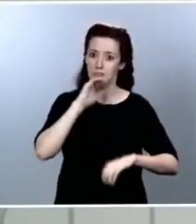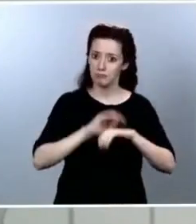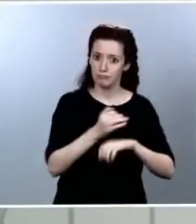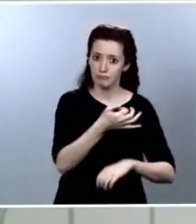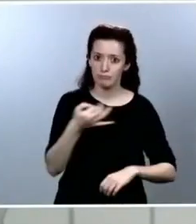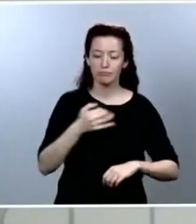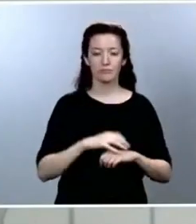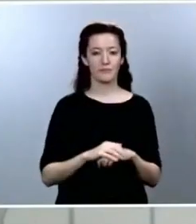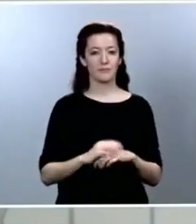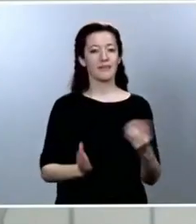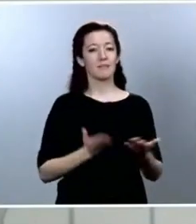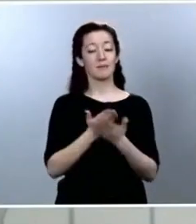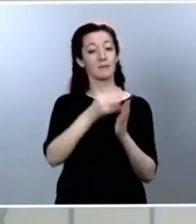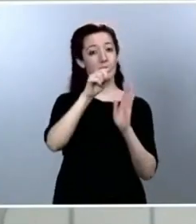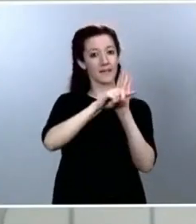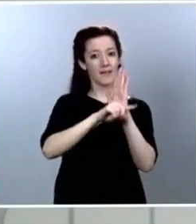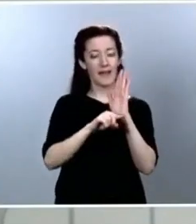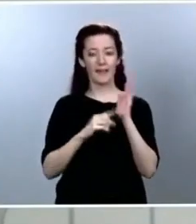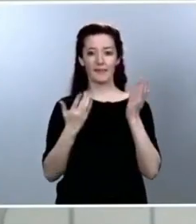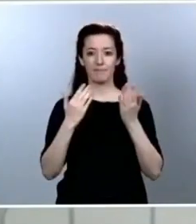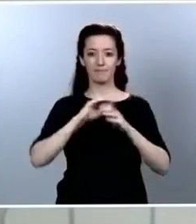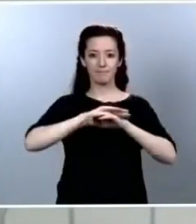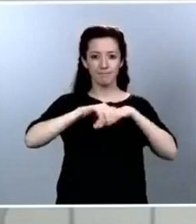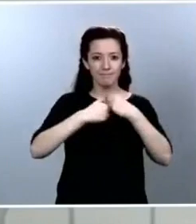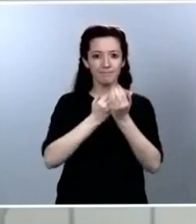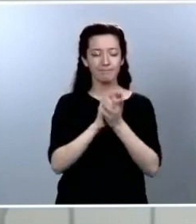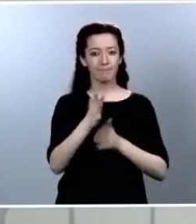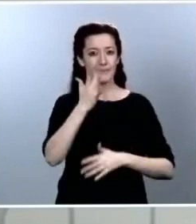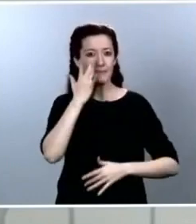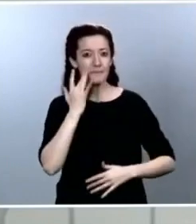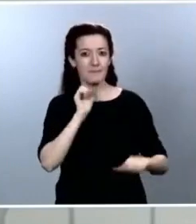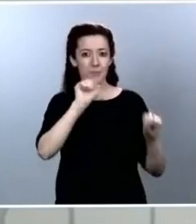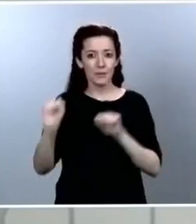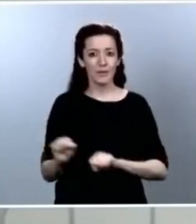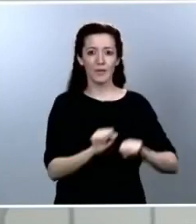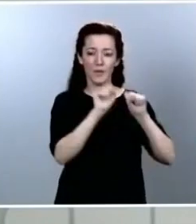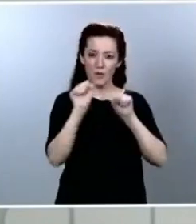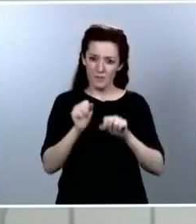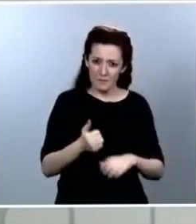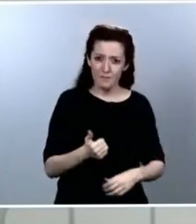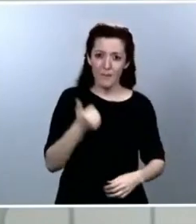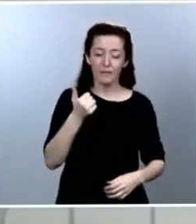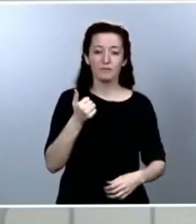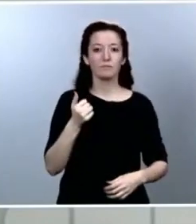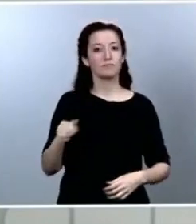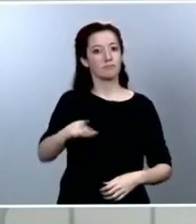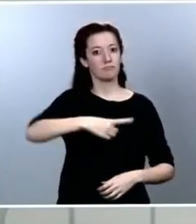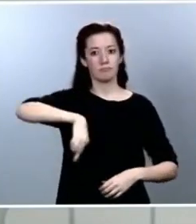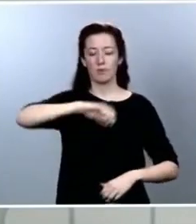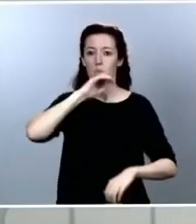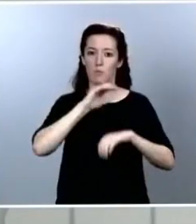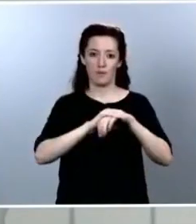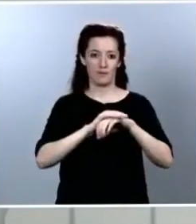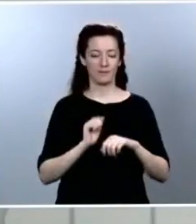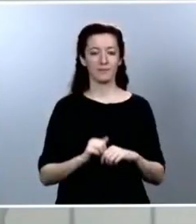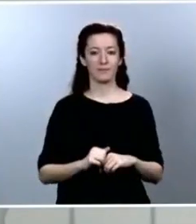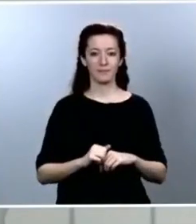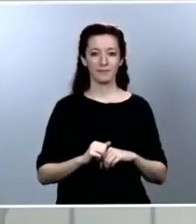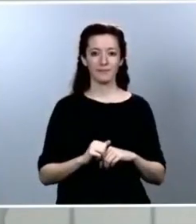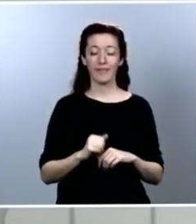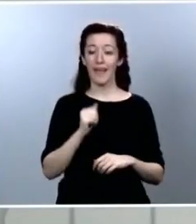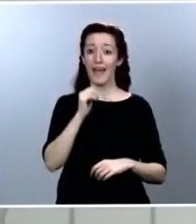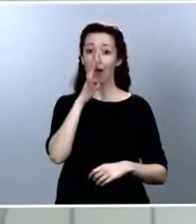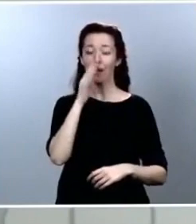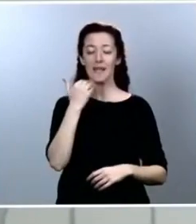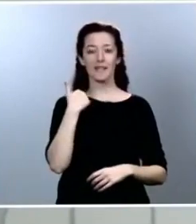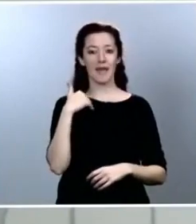ciudadanía española lo ha hecho. Esta primera victoria frente al virus es una victoria parcial, modesta, pero